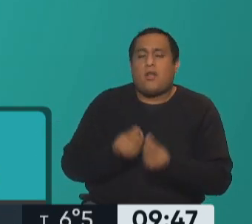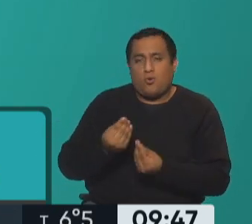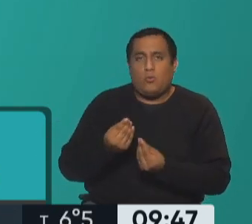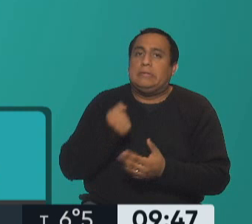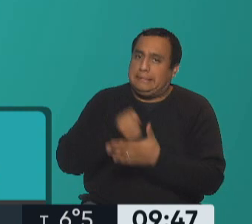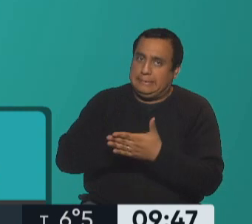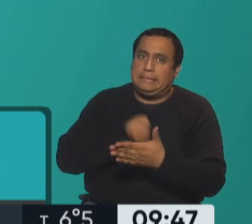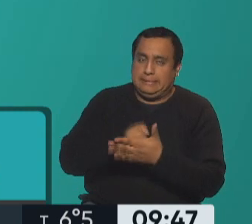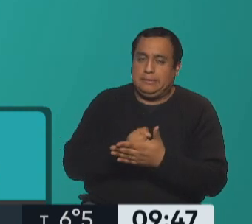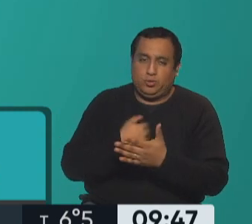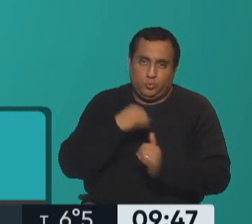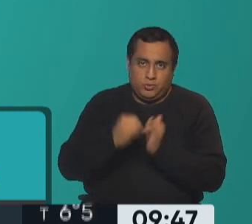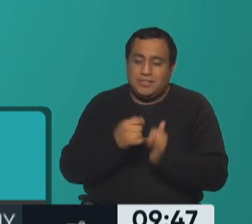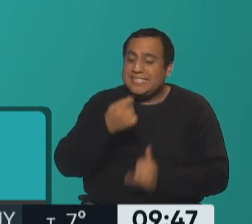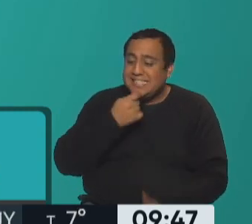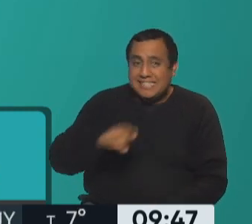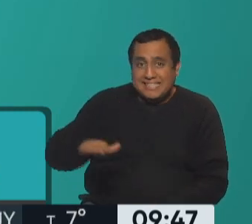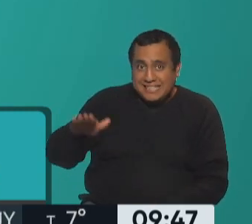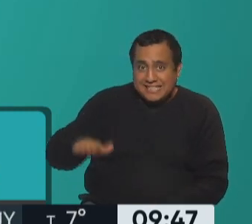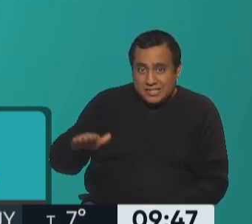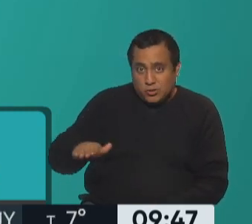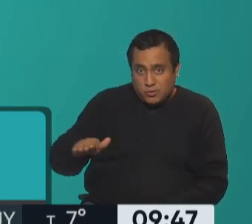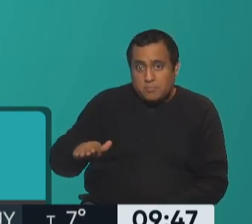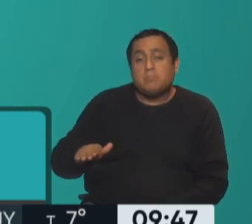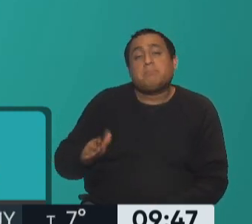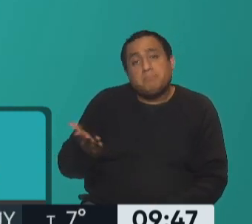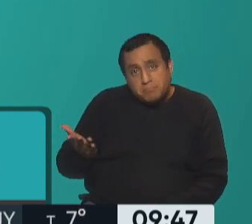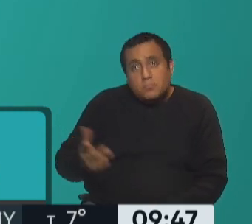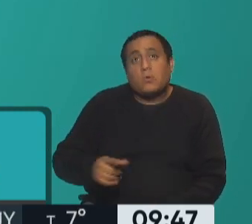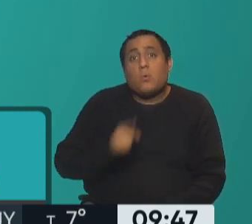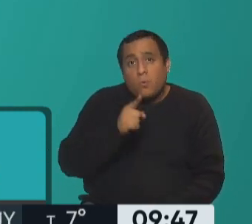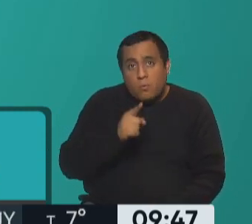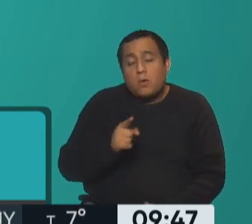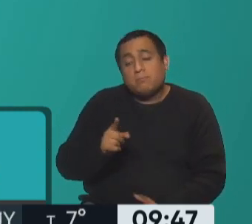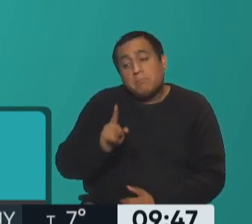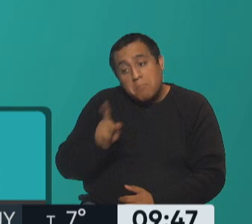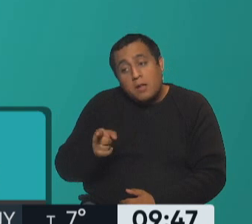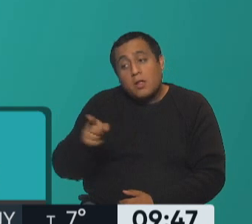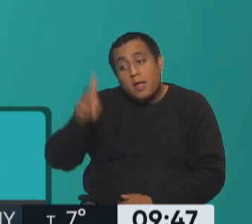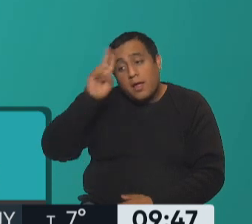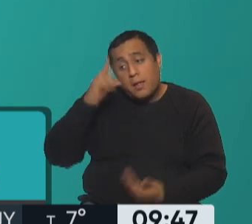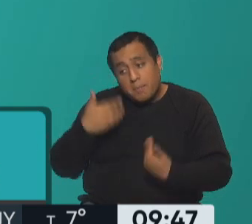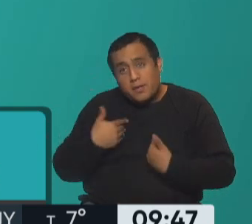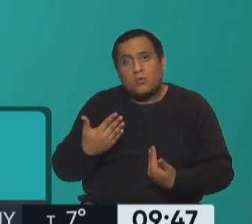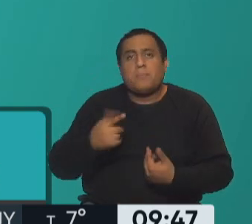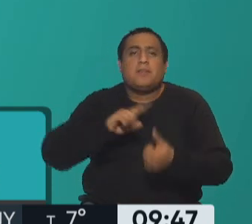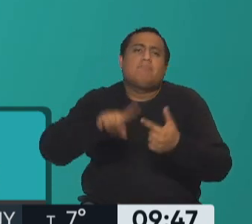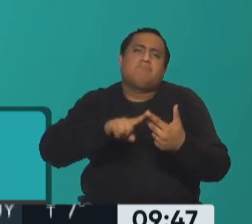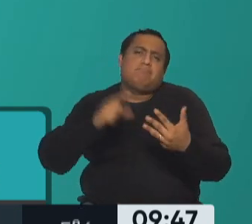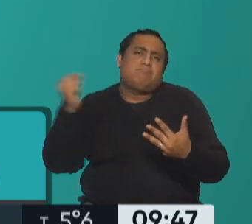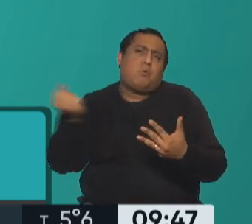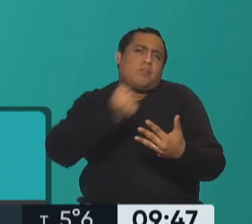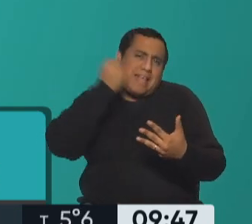diciendo. Si es chiquito o si son chiquitos acostumbrémoslos a hacer caso a las cosas que son importantes obviamente